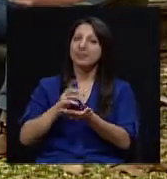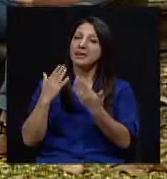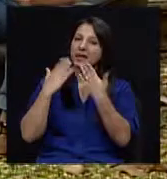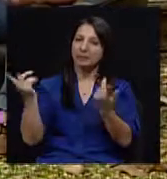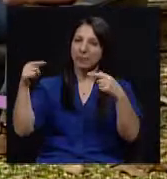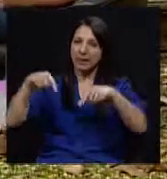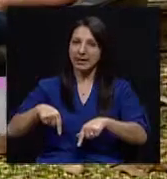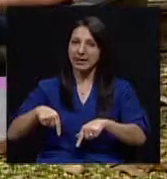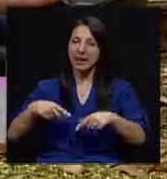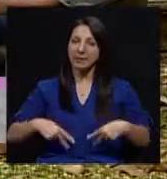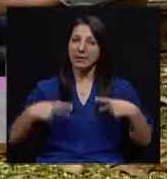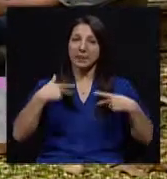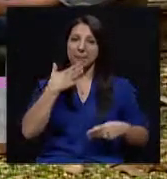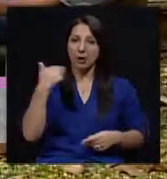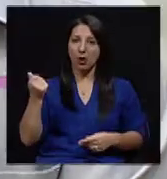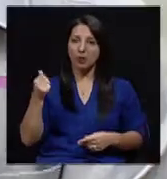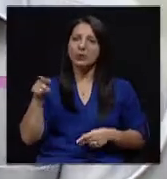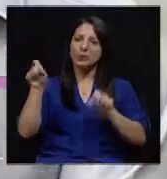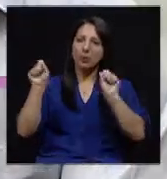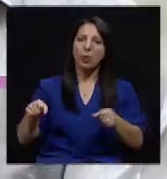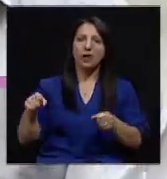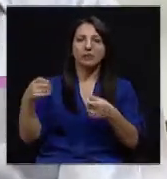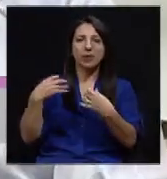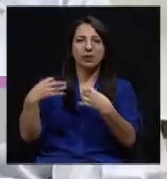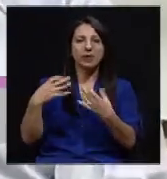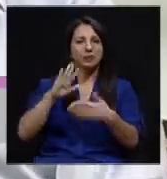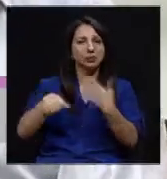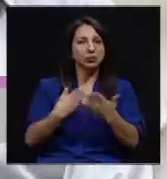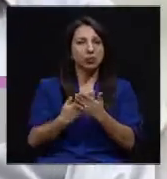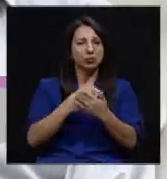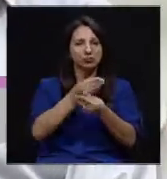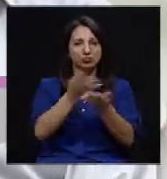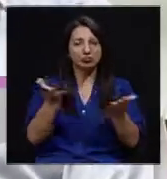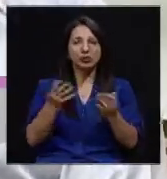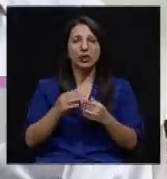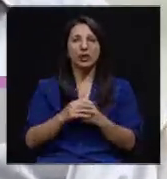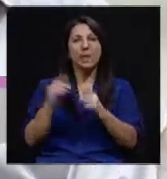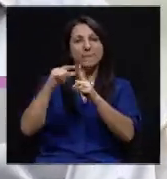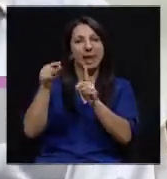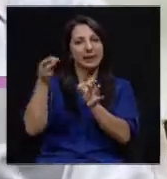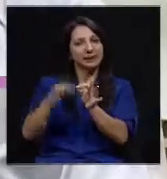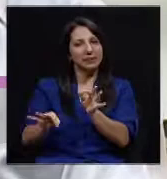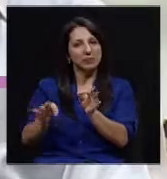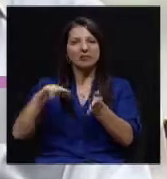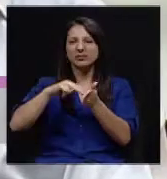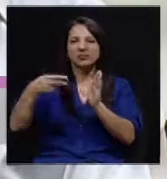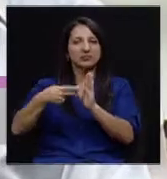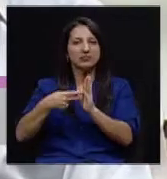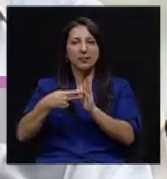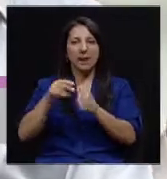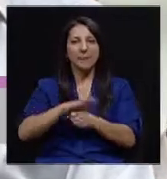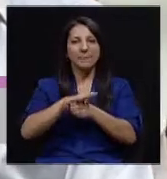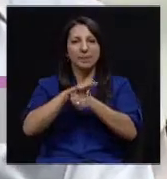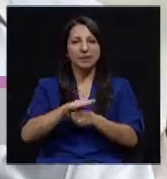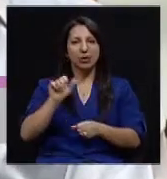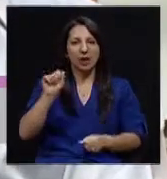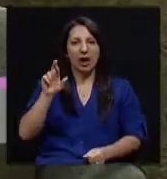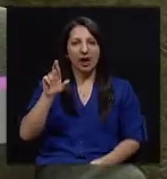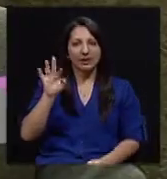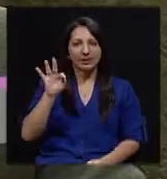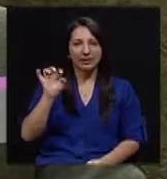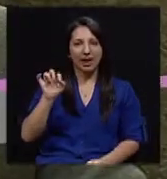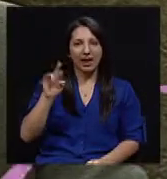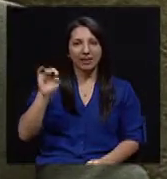gracias por estar aquí en Vivir Mejor. ¿Usted podría contarnos a todos, en palabras sencillas, qué es la presión arterial?